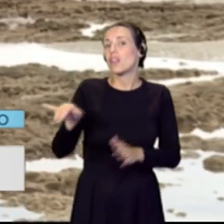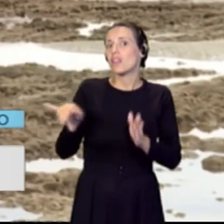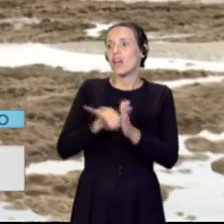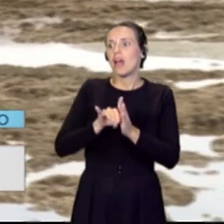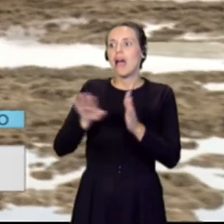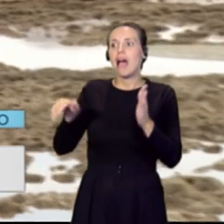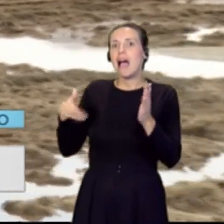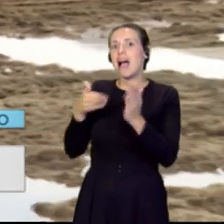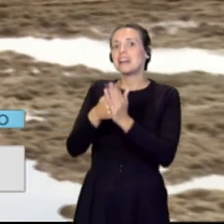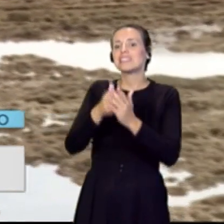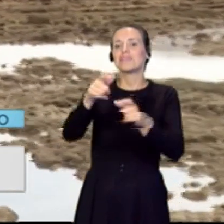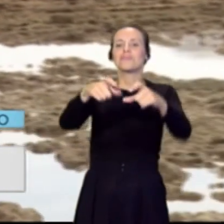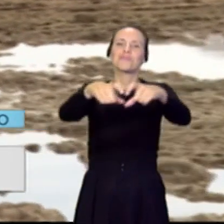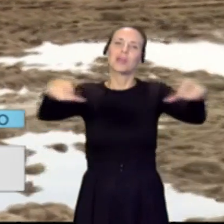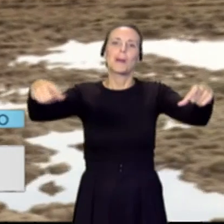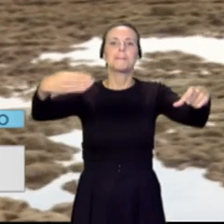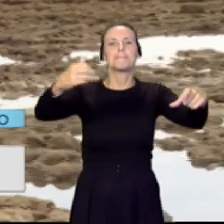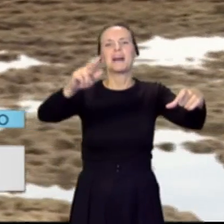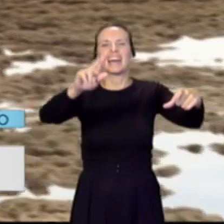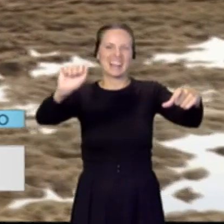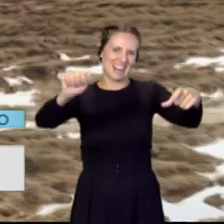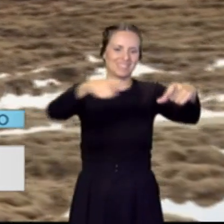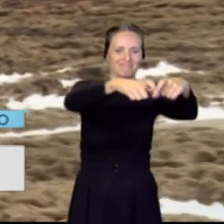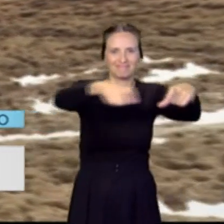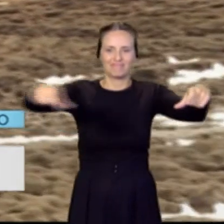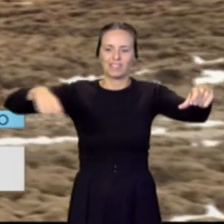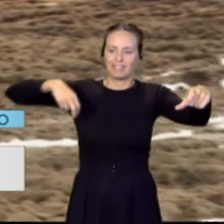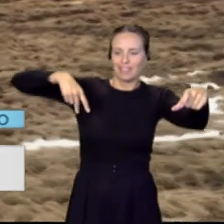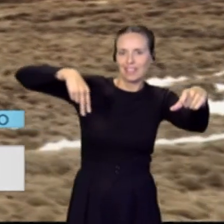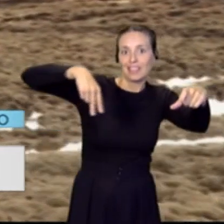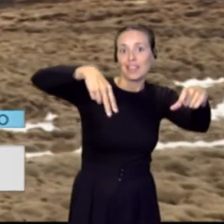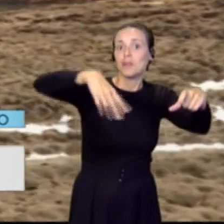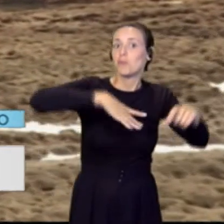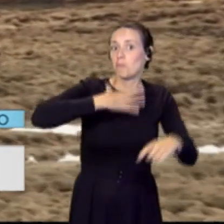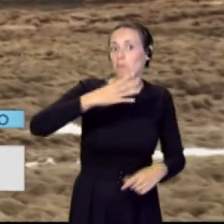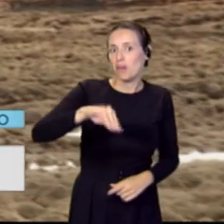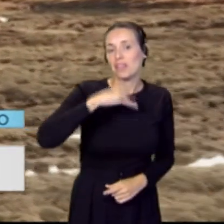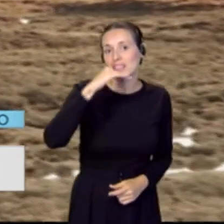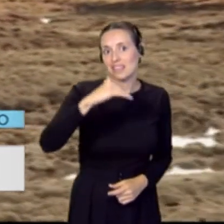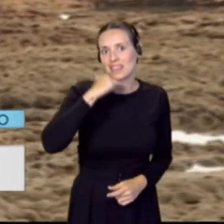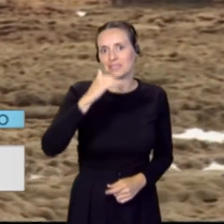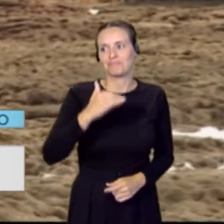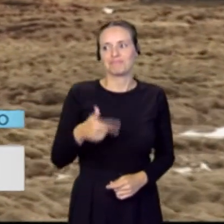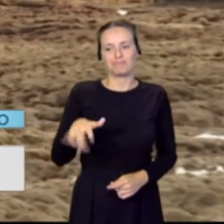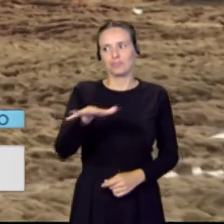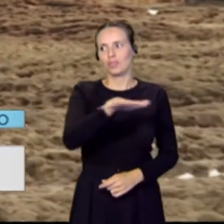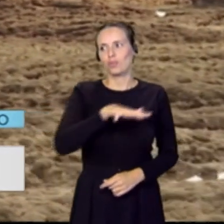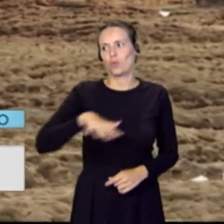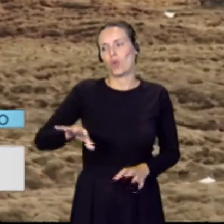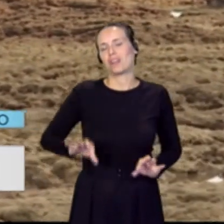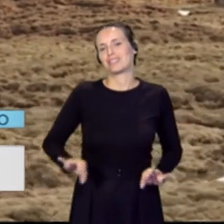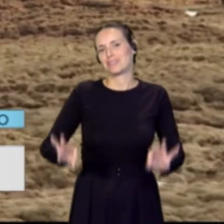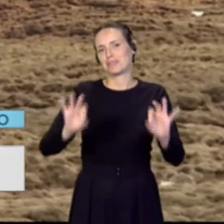caminando hasta la barra de las canteras. Es un día muy especial, como decimos, que nos deja unas imágenes muy